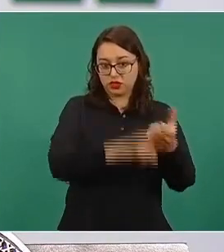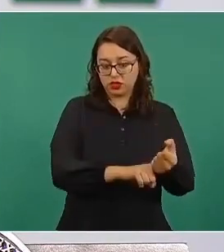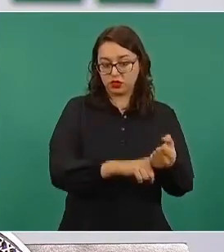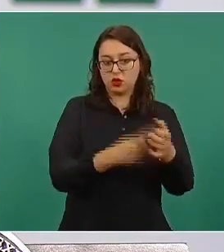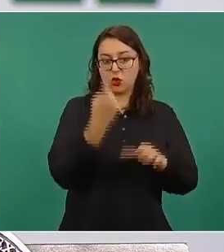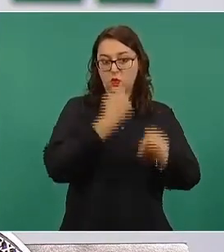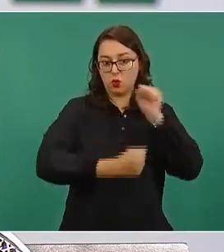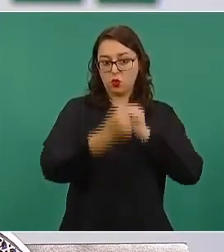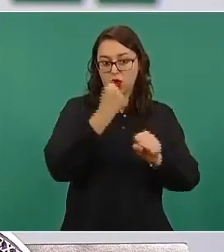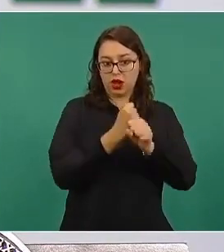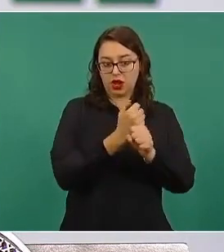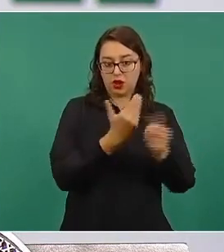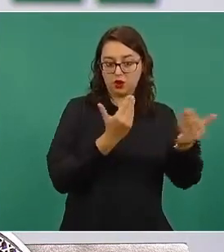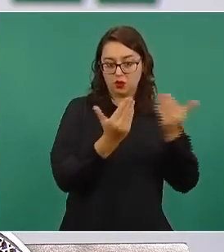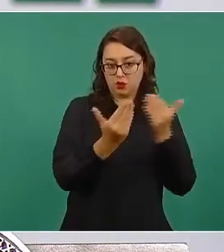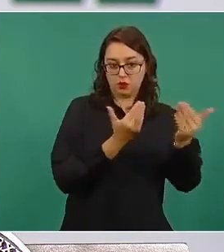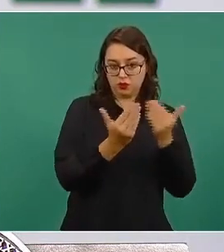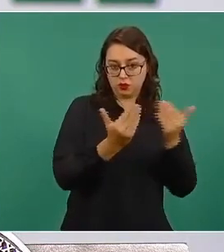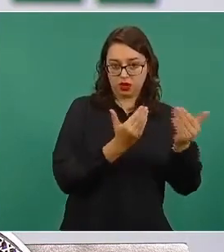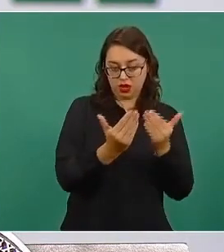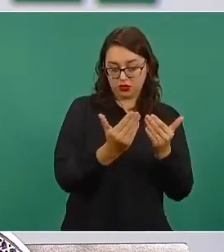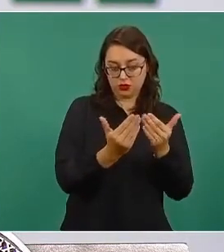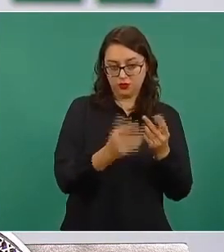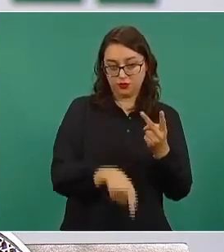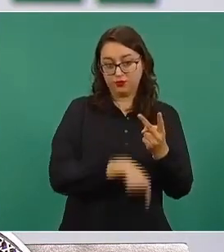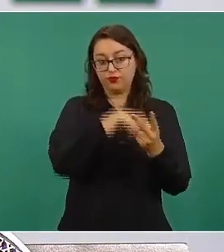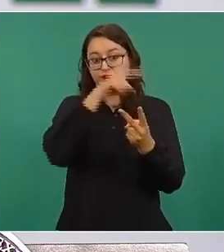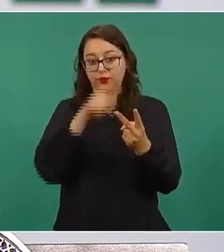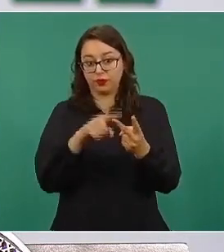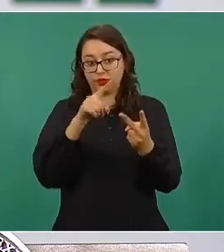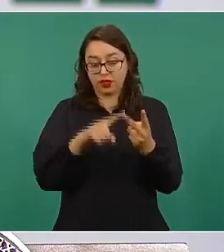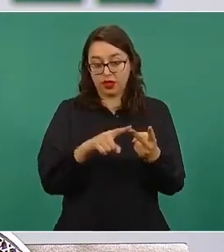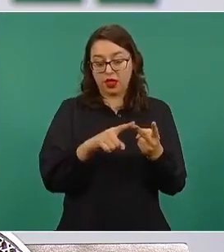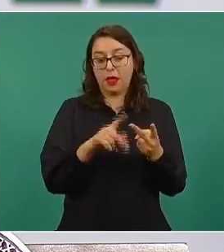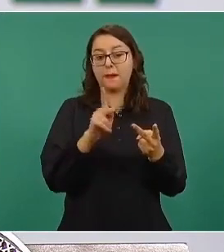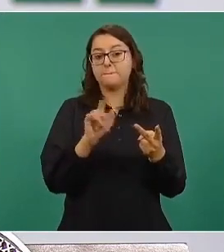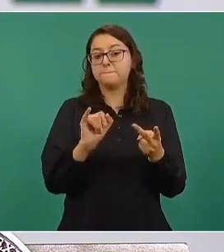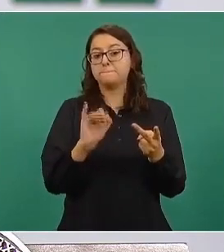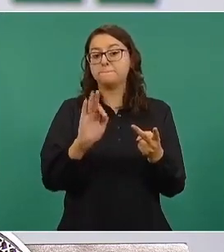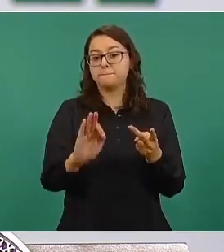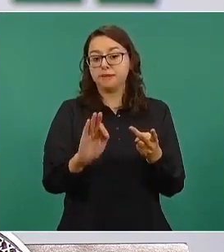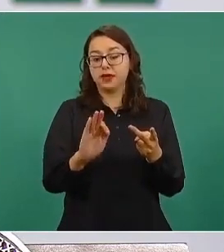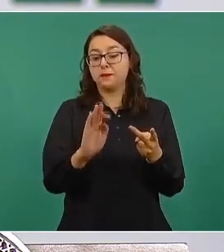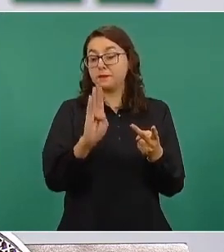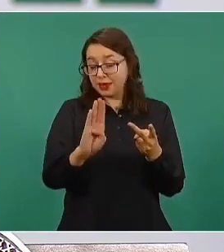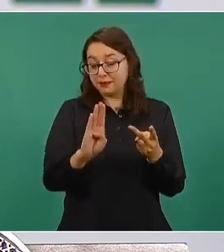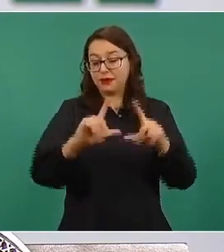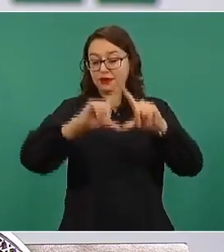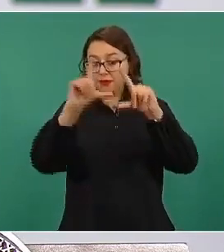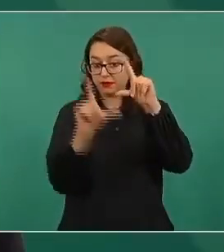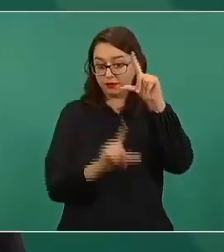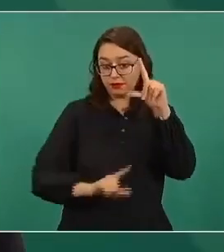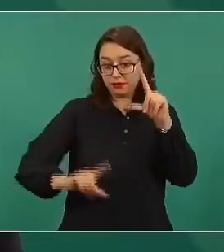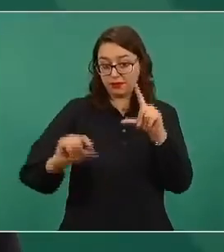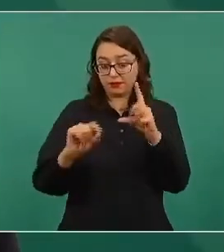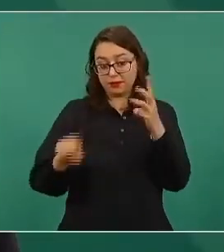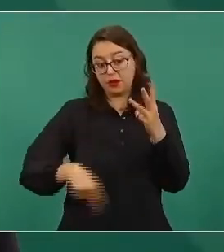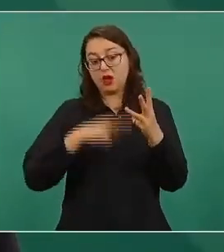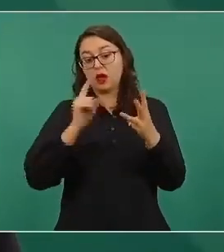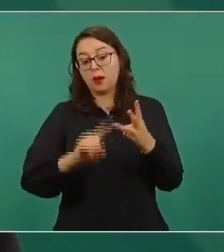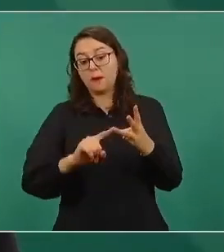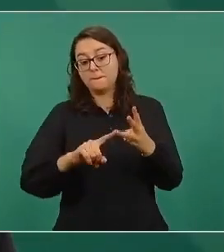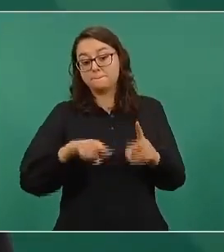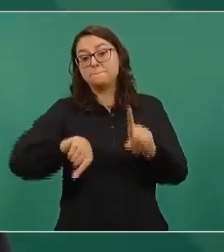al año anterior con relación al PIB que se observa a nivel nacional ponderado por la población. Los dos siguientes